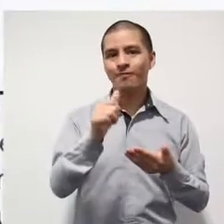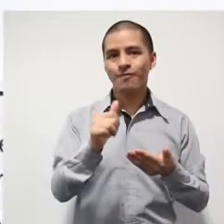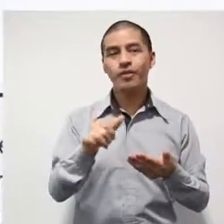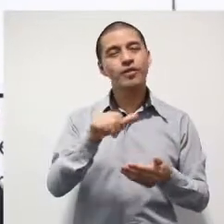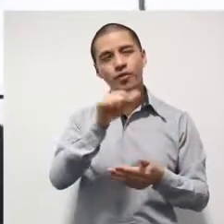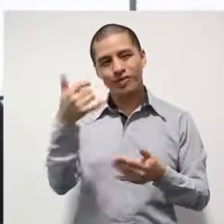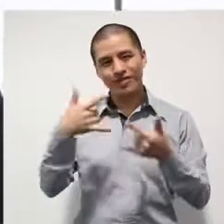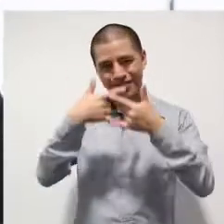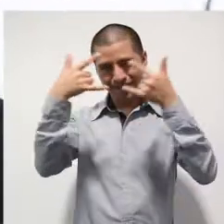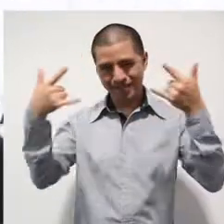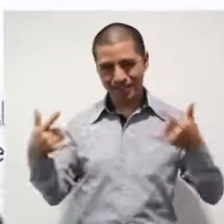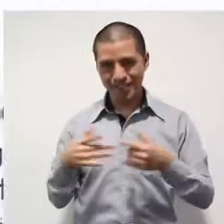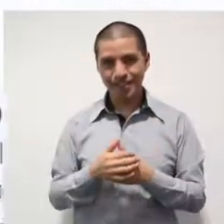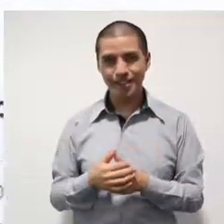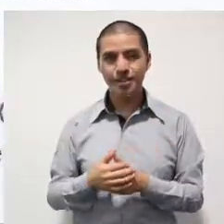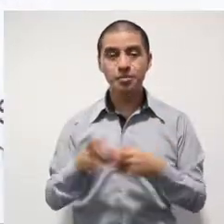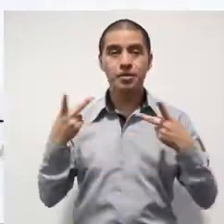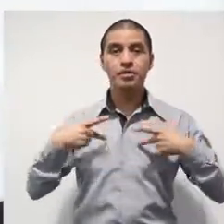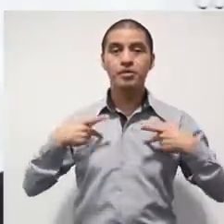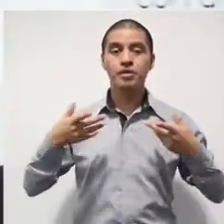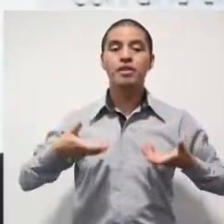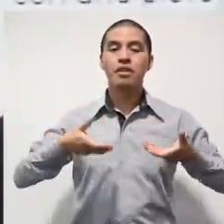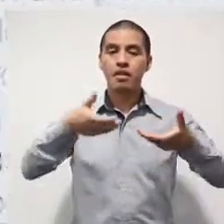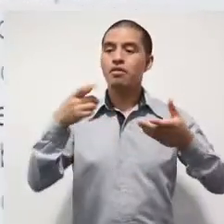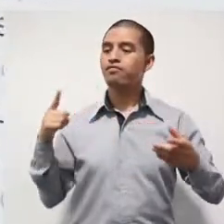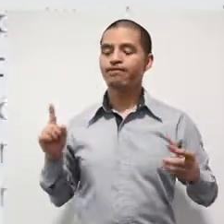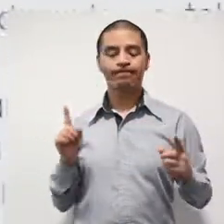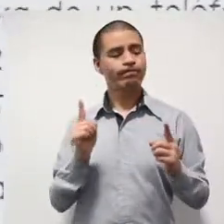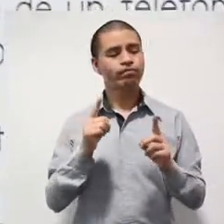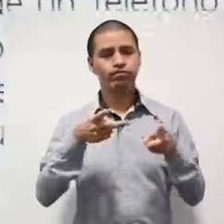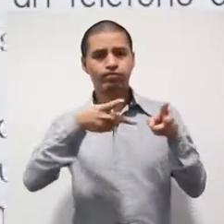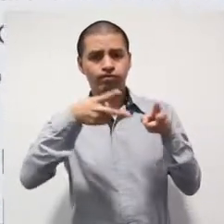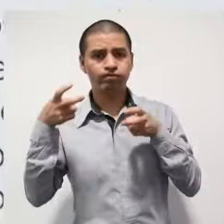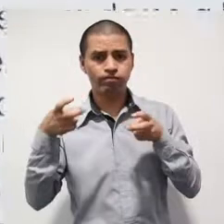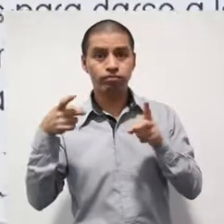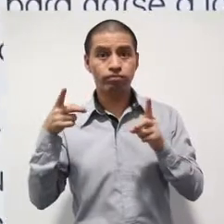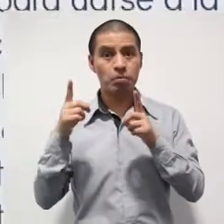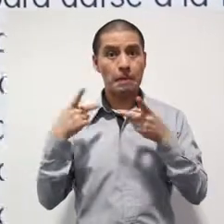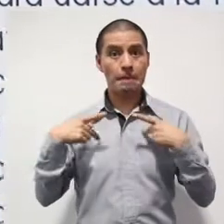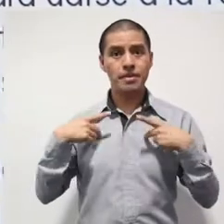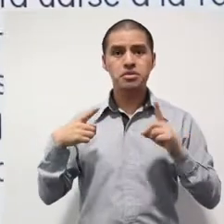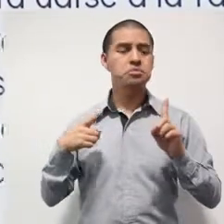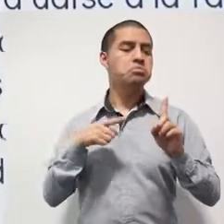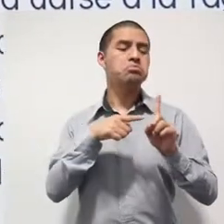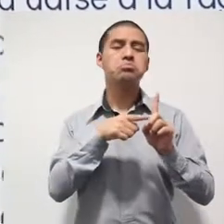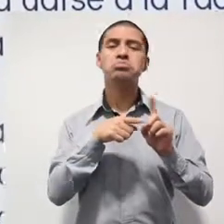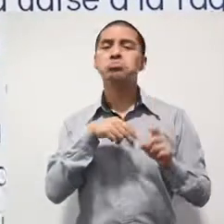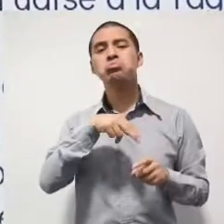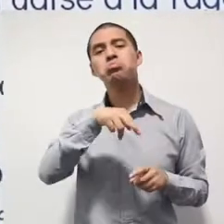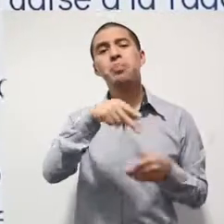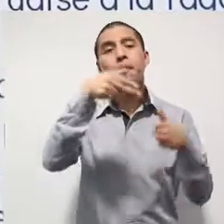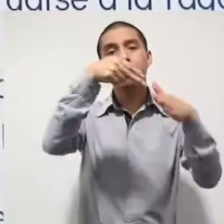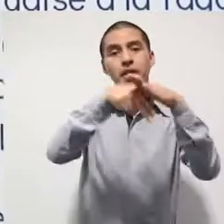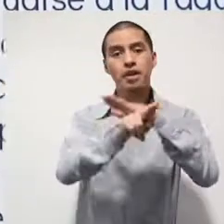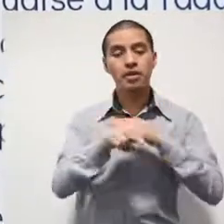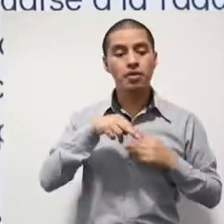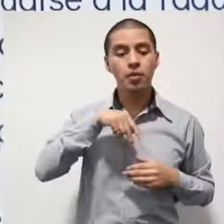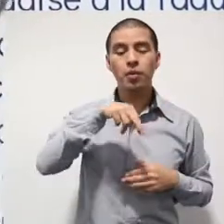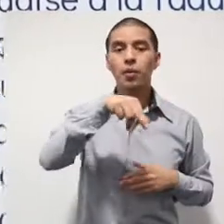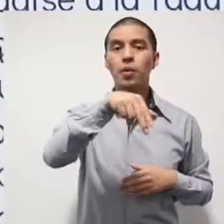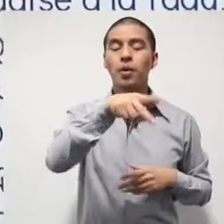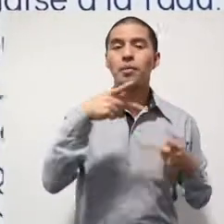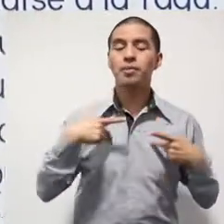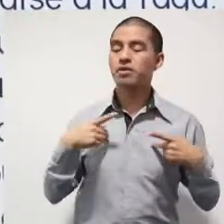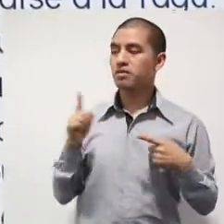Sexto caso. Robo a transeúnte con violencia. Es una persona que va caminando en dirección al metro,